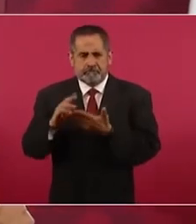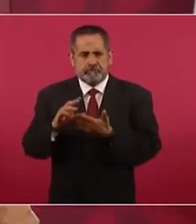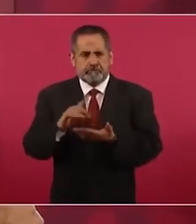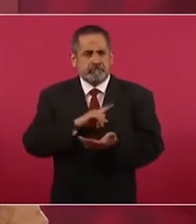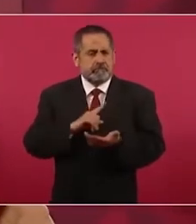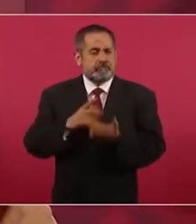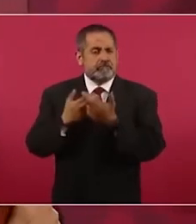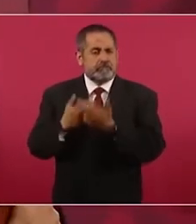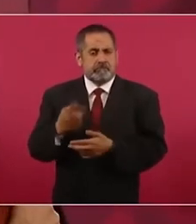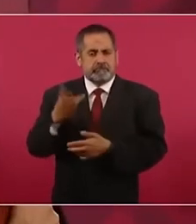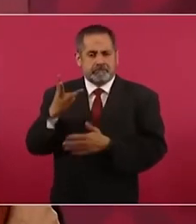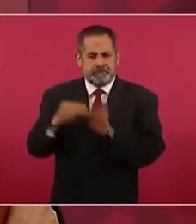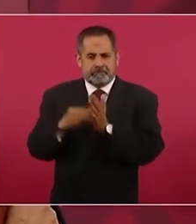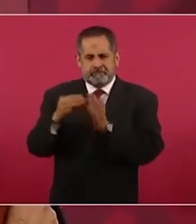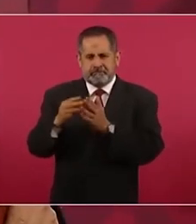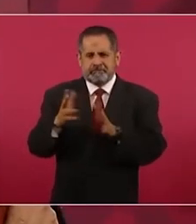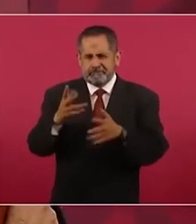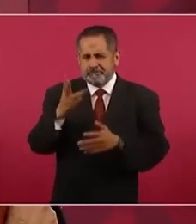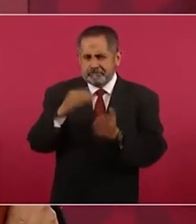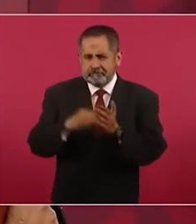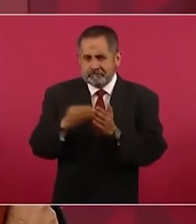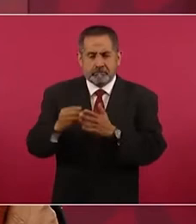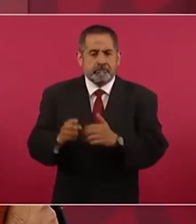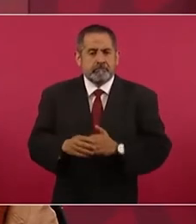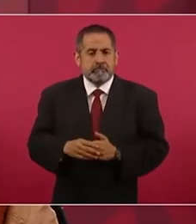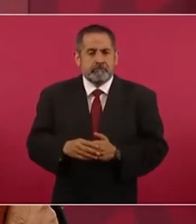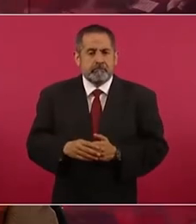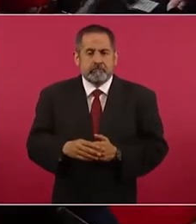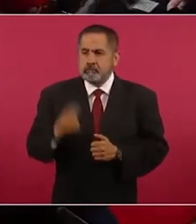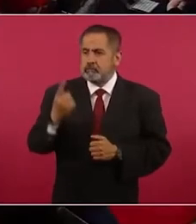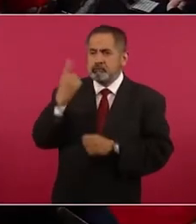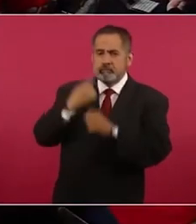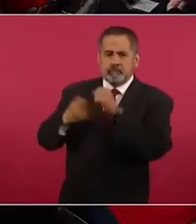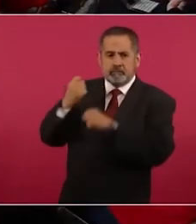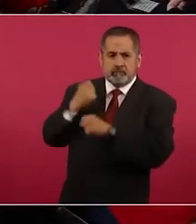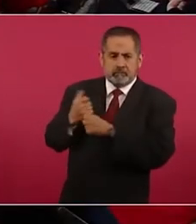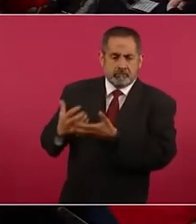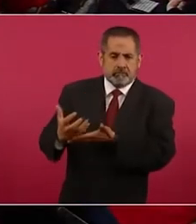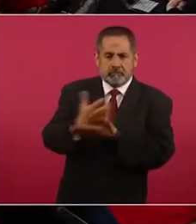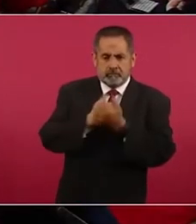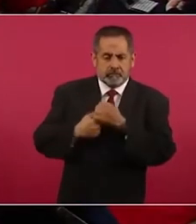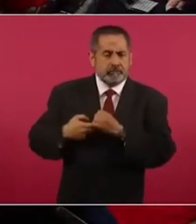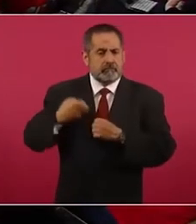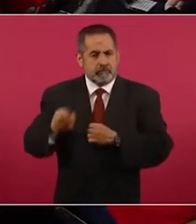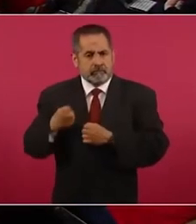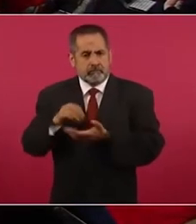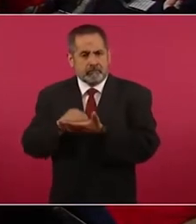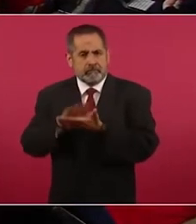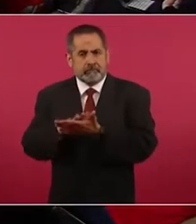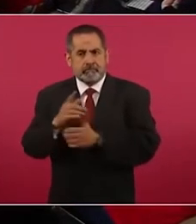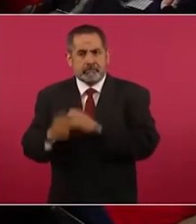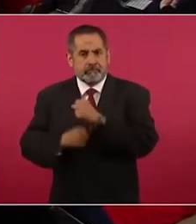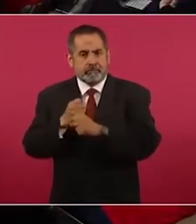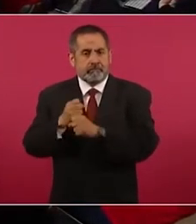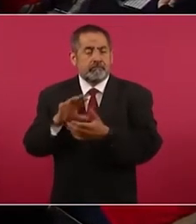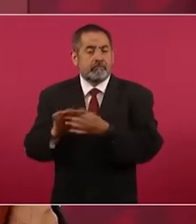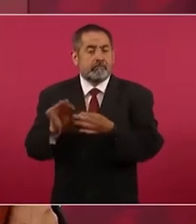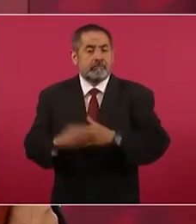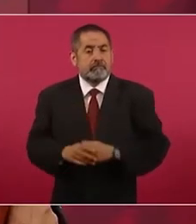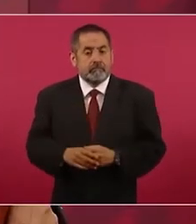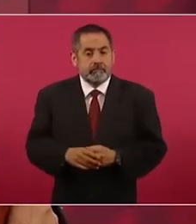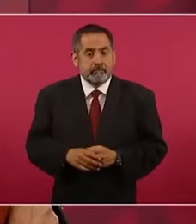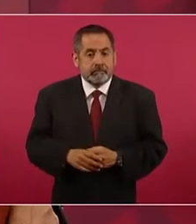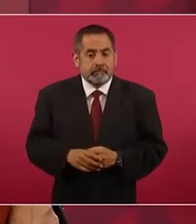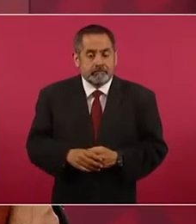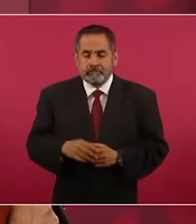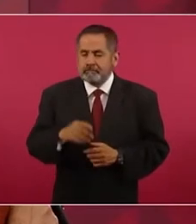de tres millones tres millones pero si los ingresó el año pasado entonces si debió declararlos en esta declaración patrimonial es que hay